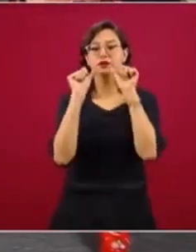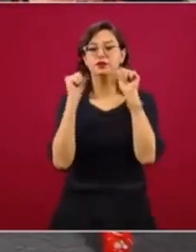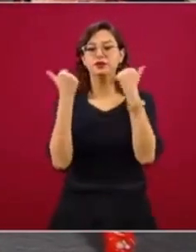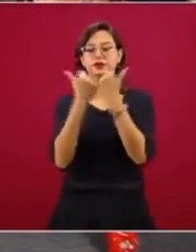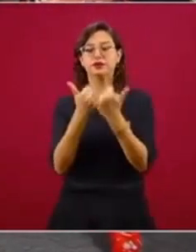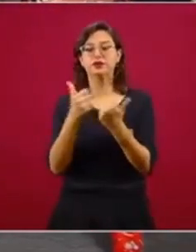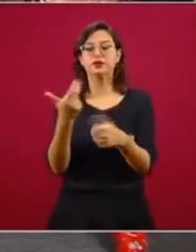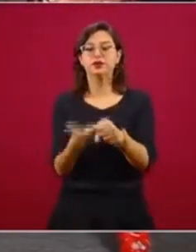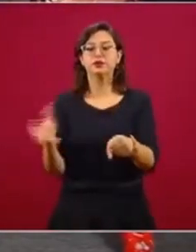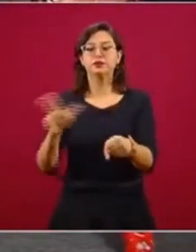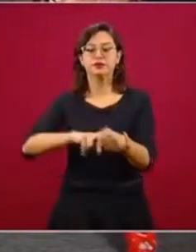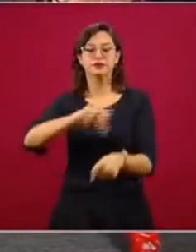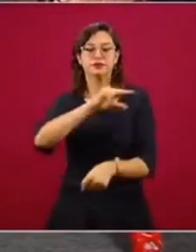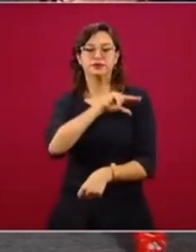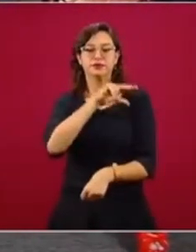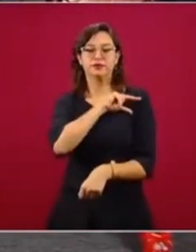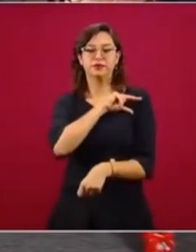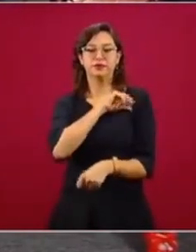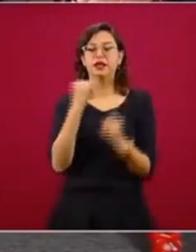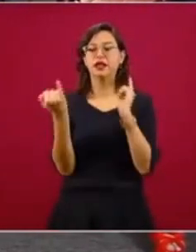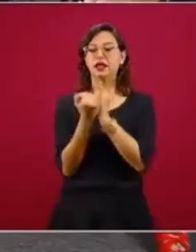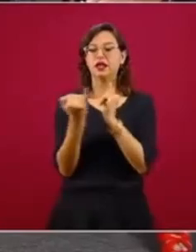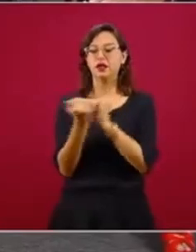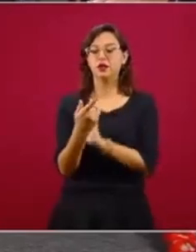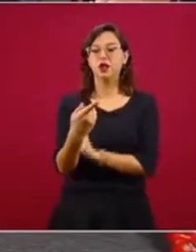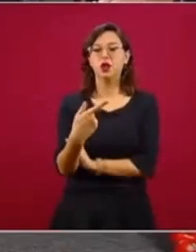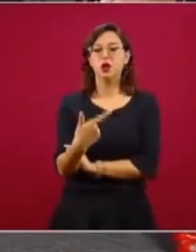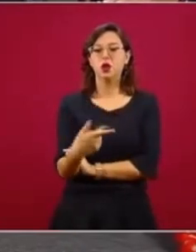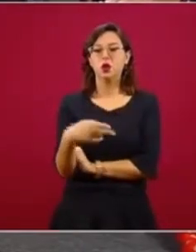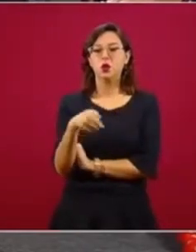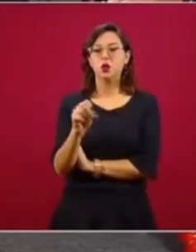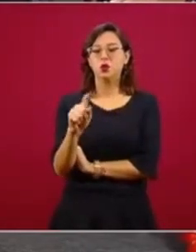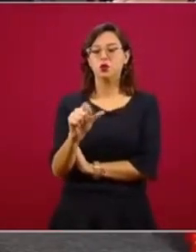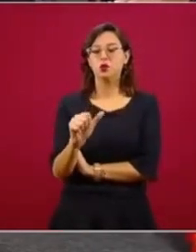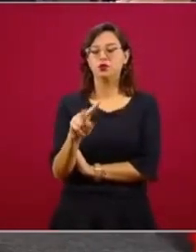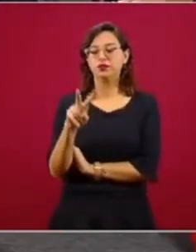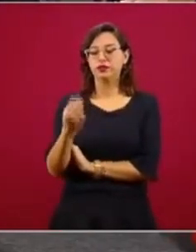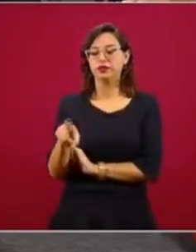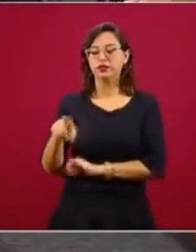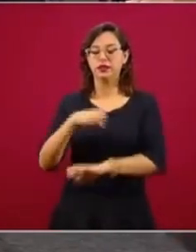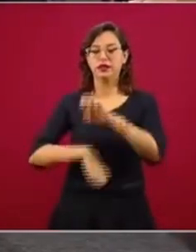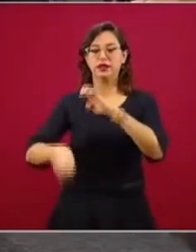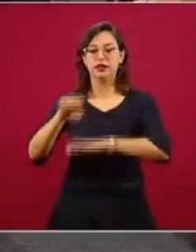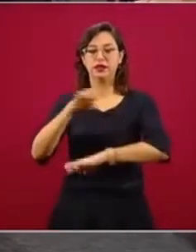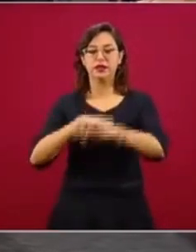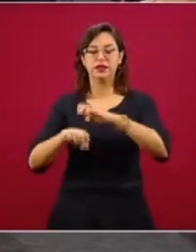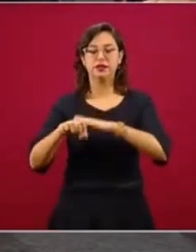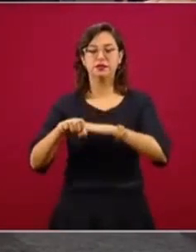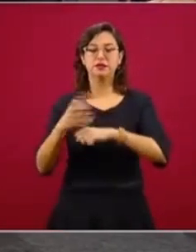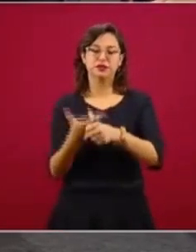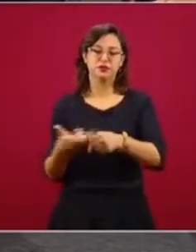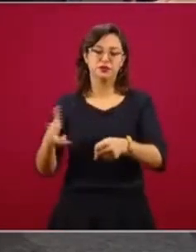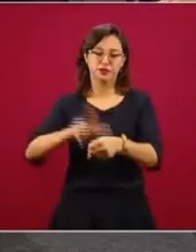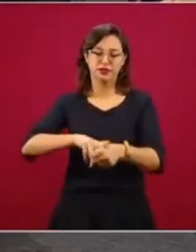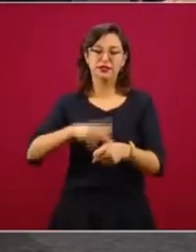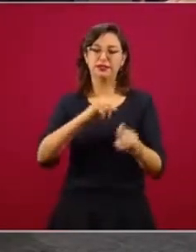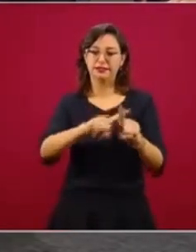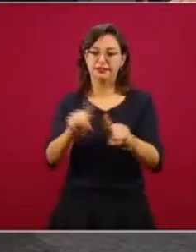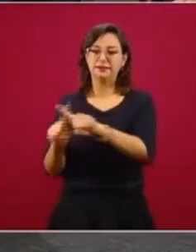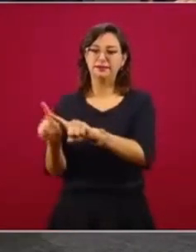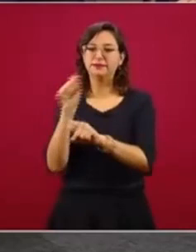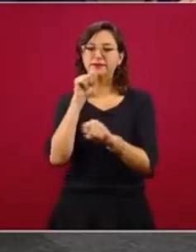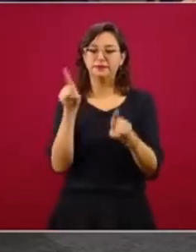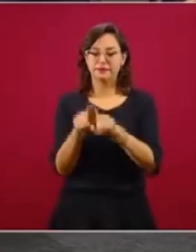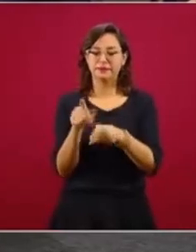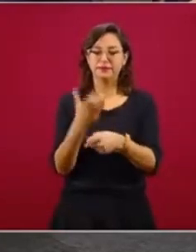Privados, así como de Gustavo Fernández, del Consorcio Mexicano de Hospitales. Muchas gracias por estar aquí con